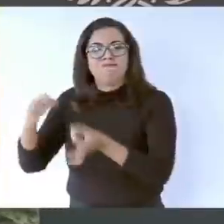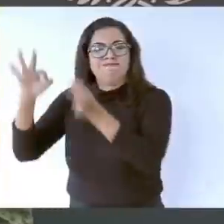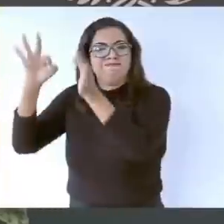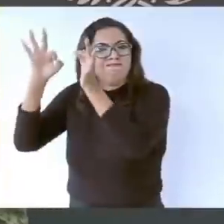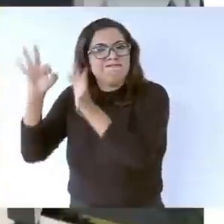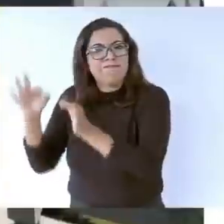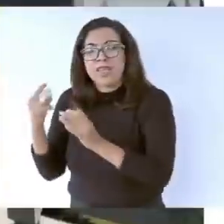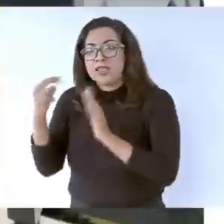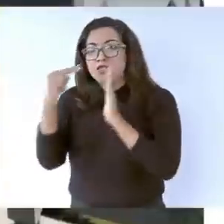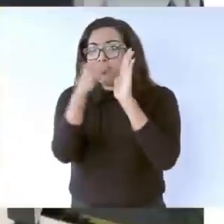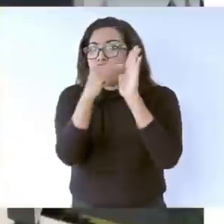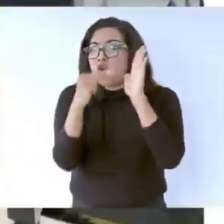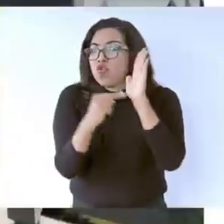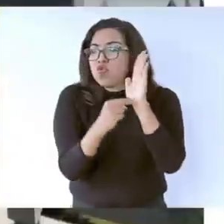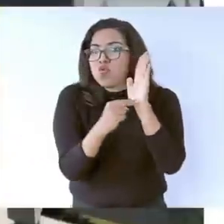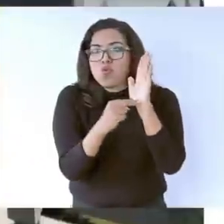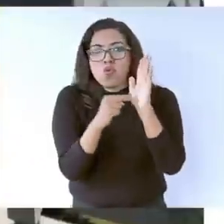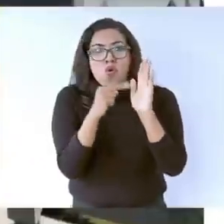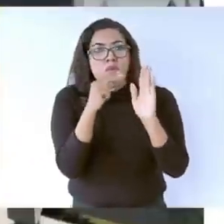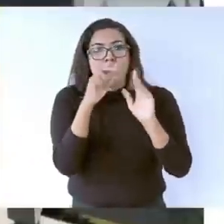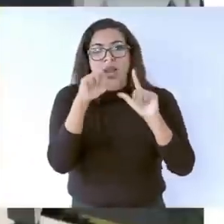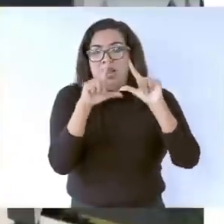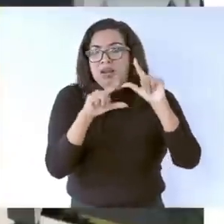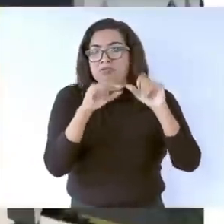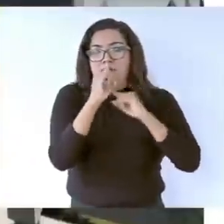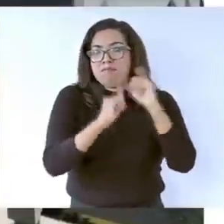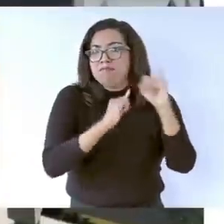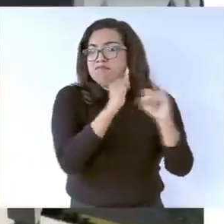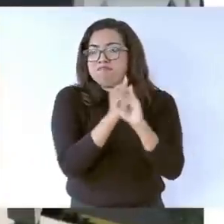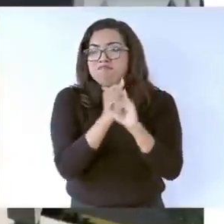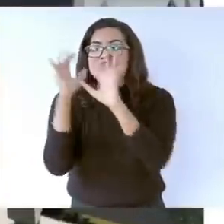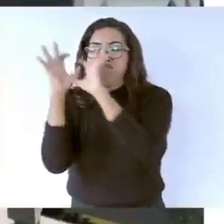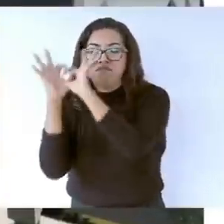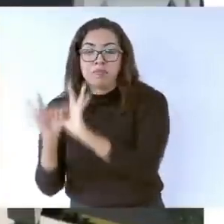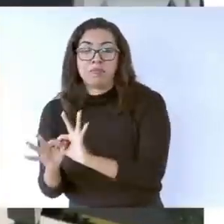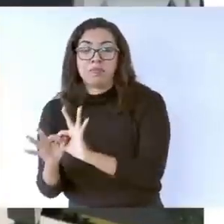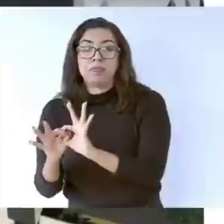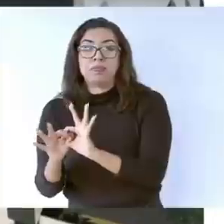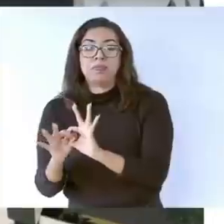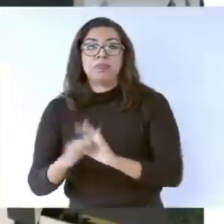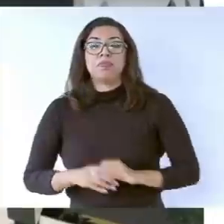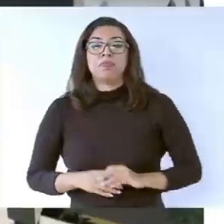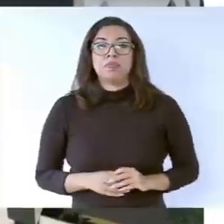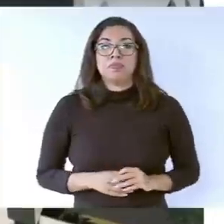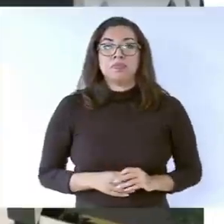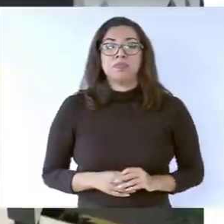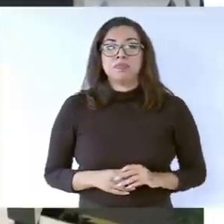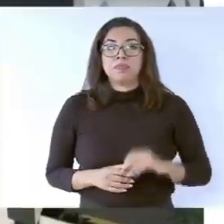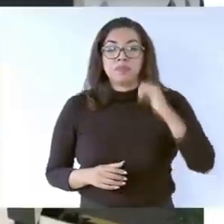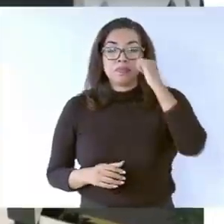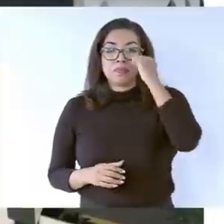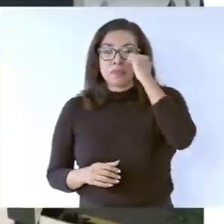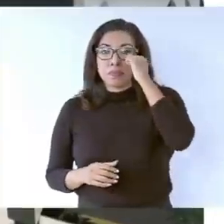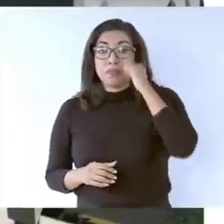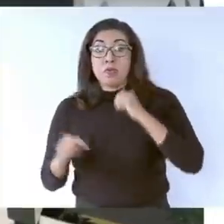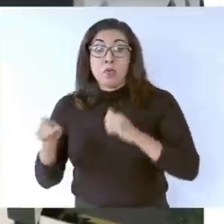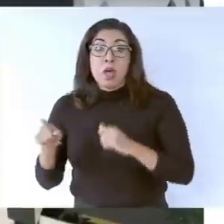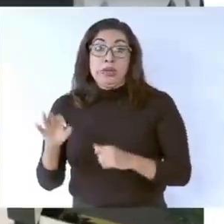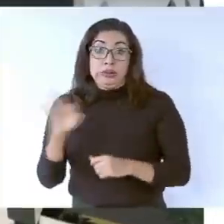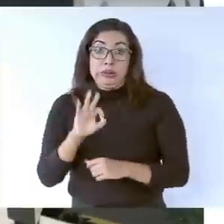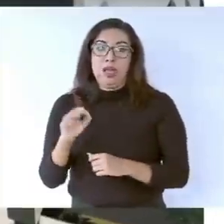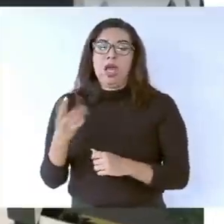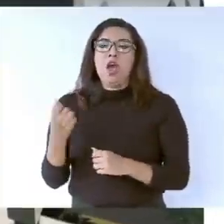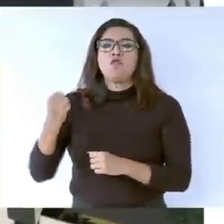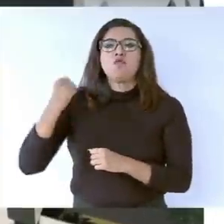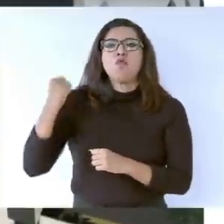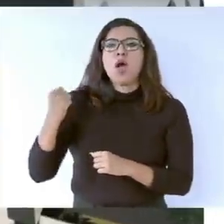la normatividad internacional. Contará con las subestaciones tractoras necesarias para proporcionar la potencia de movimiento al